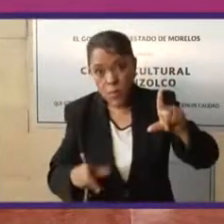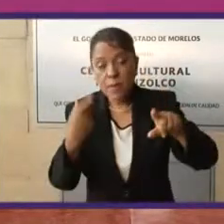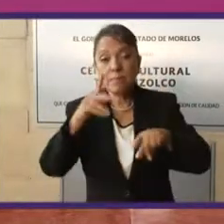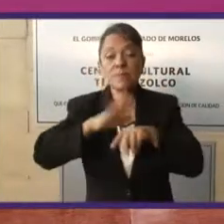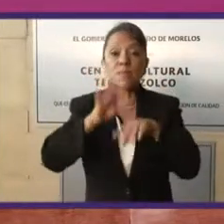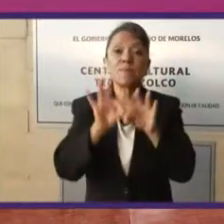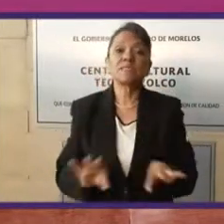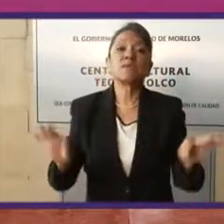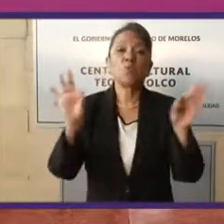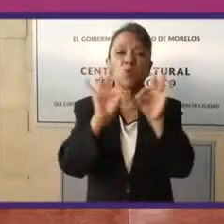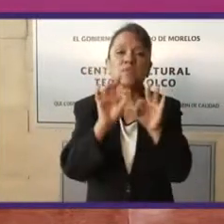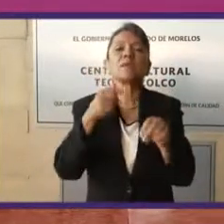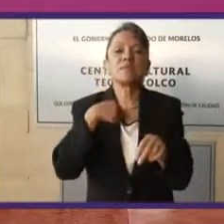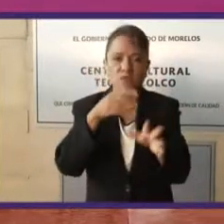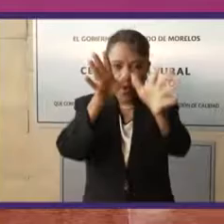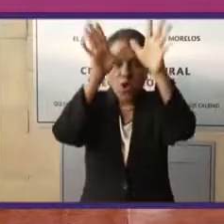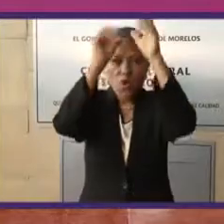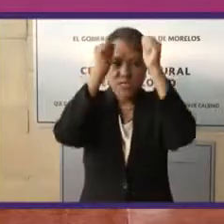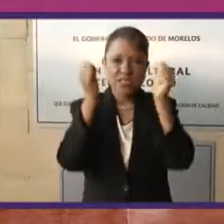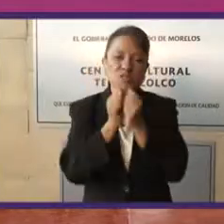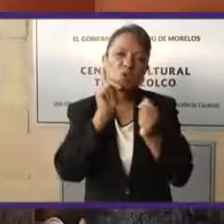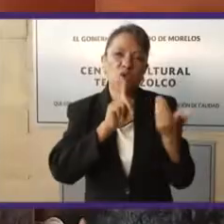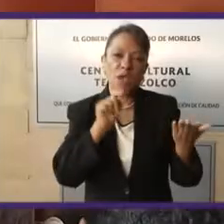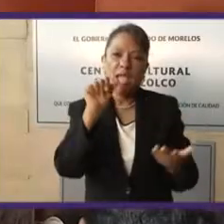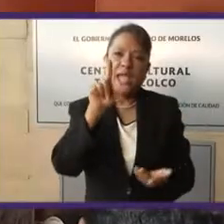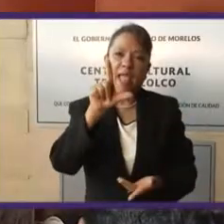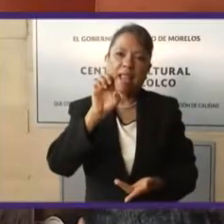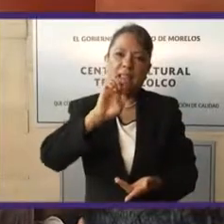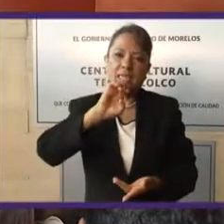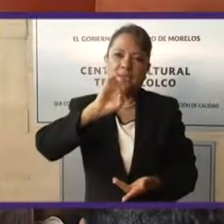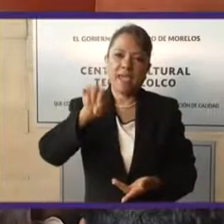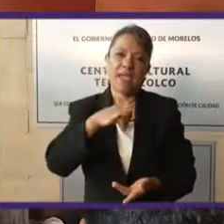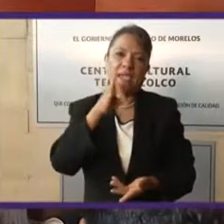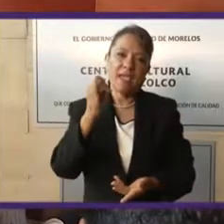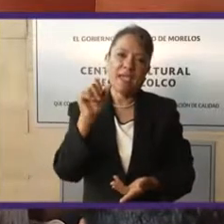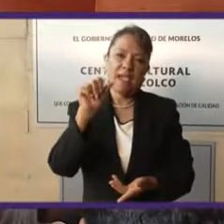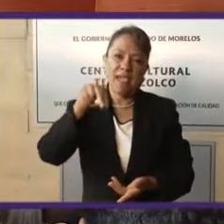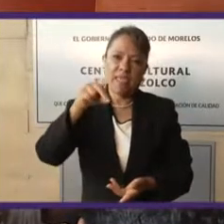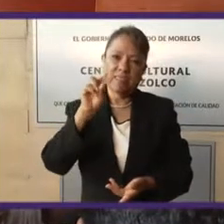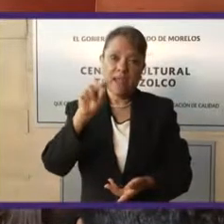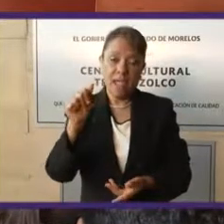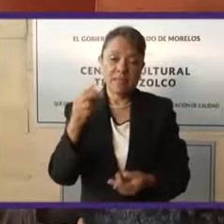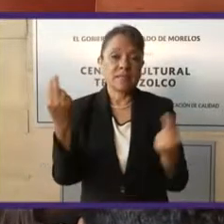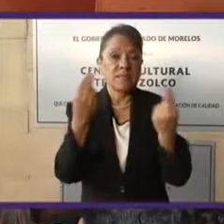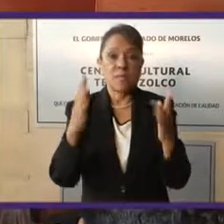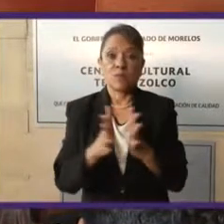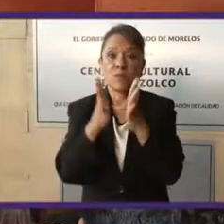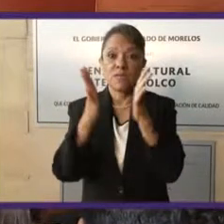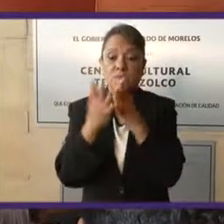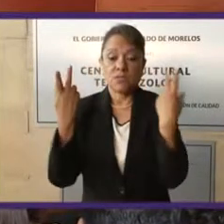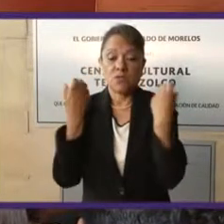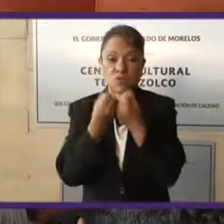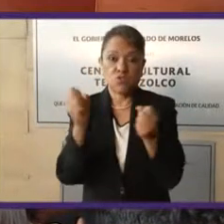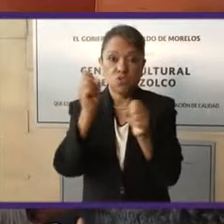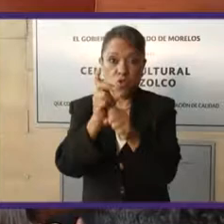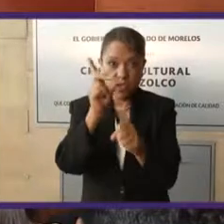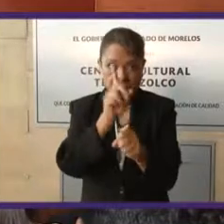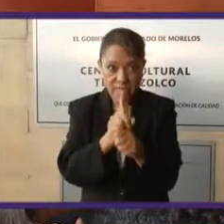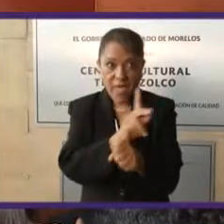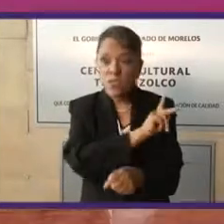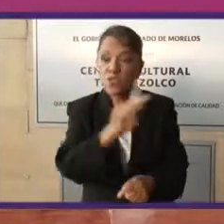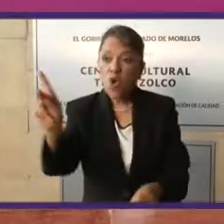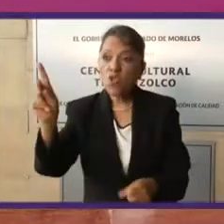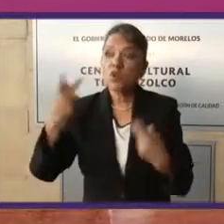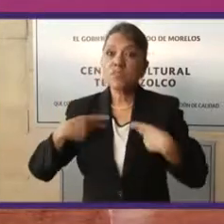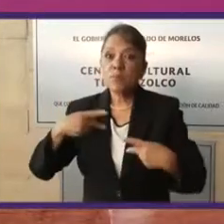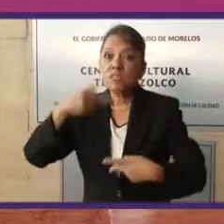y coincido con lo que decía Alejandra Barrales, requerimos la participación de la sociedad, escuchar la voz de los ciudadanos,